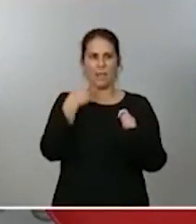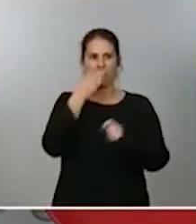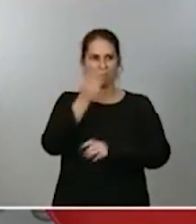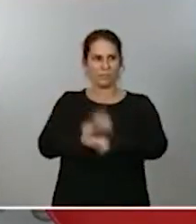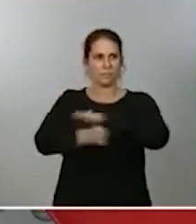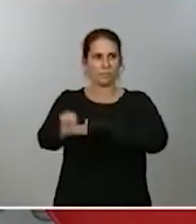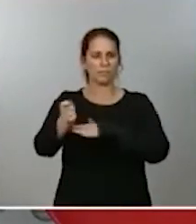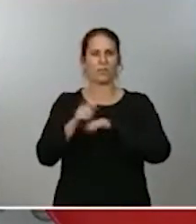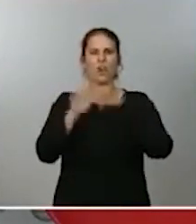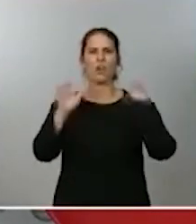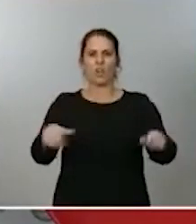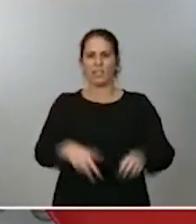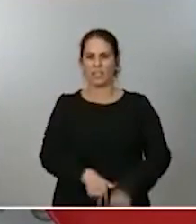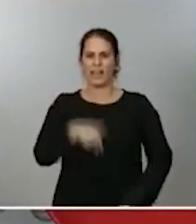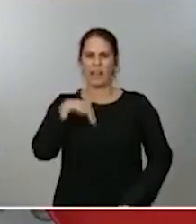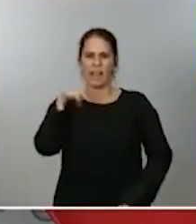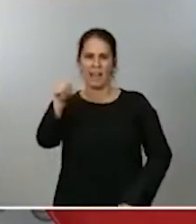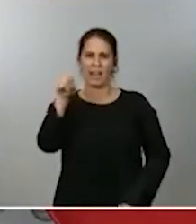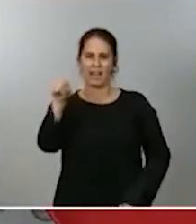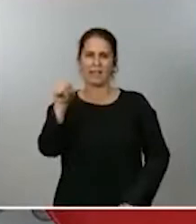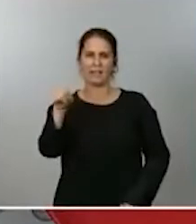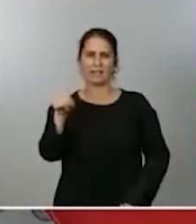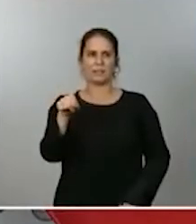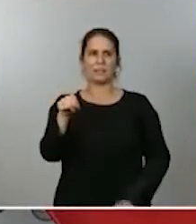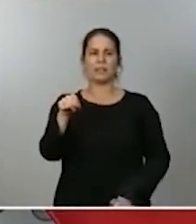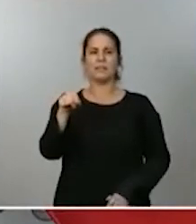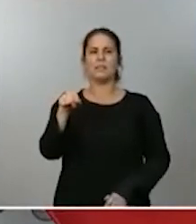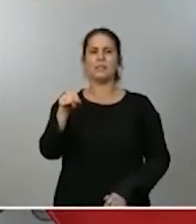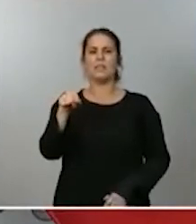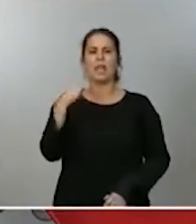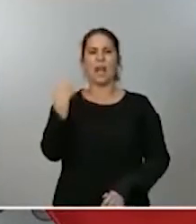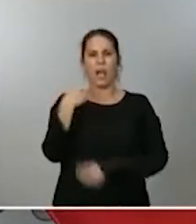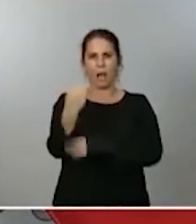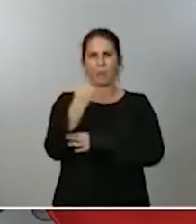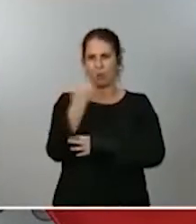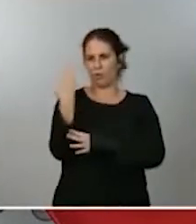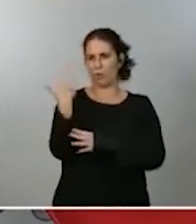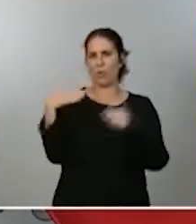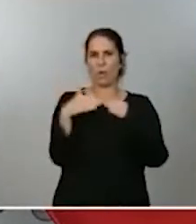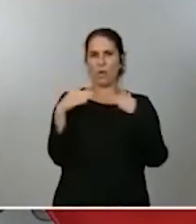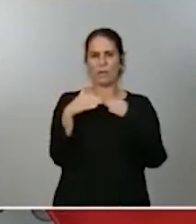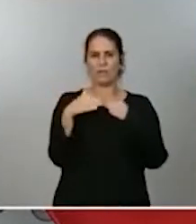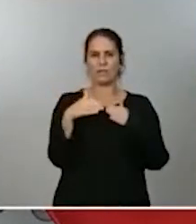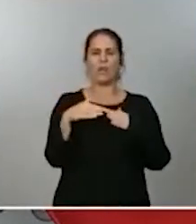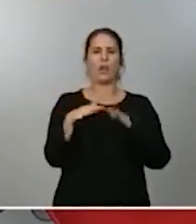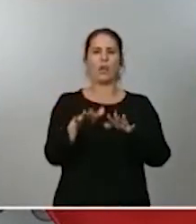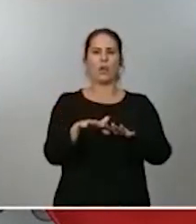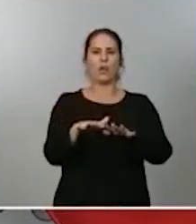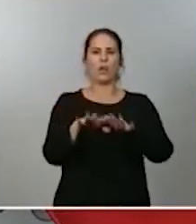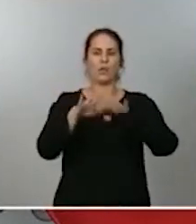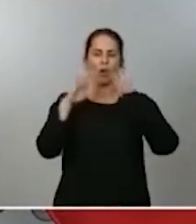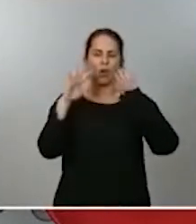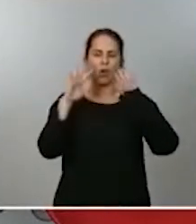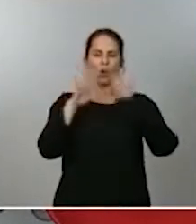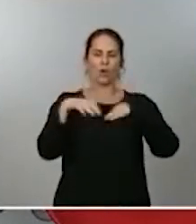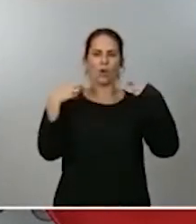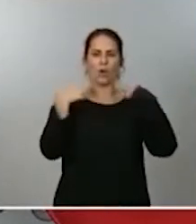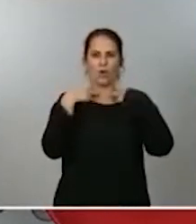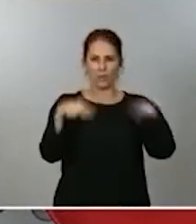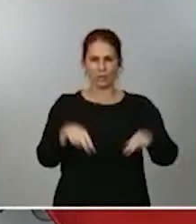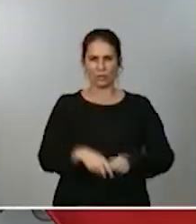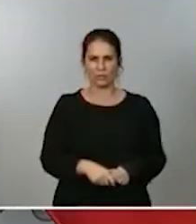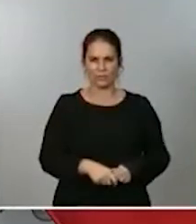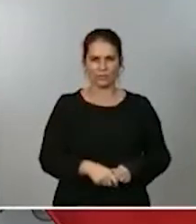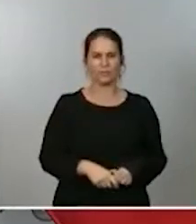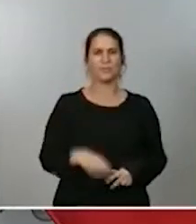los términos respaldados por el Congreso de los Diputados el pasado jueves. Se aprueba, por tanto, una extensión de seis meses